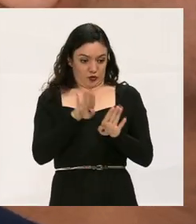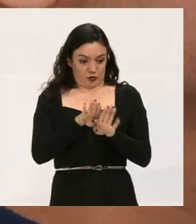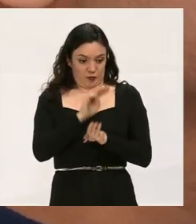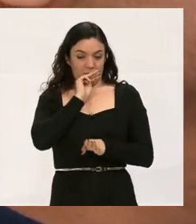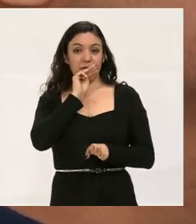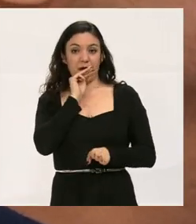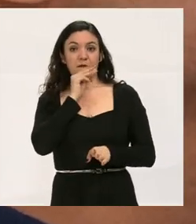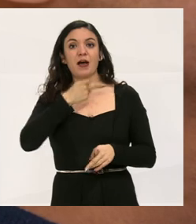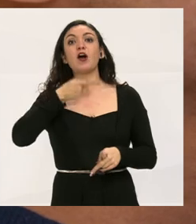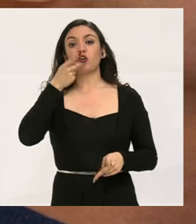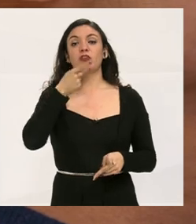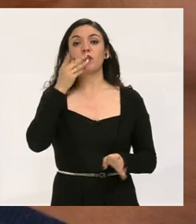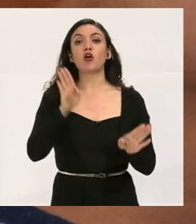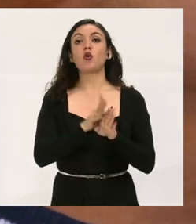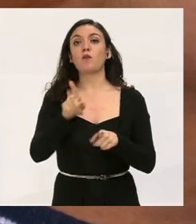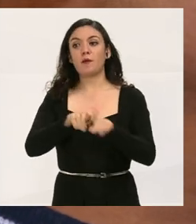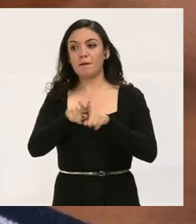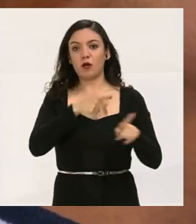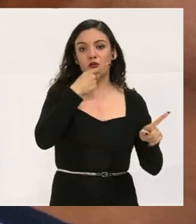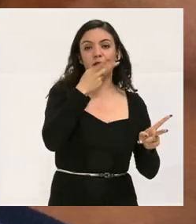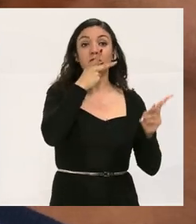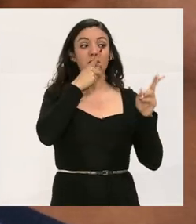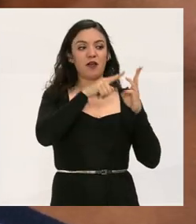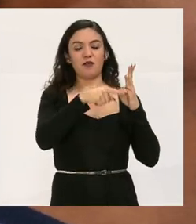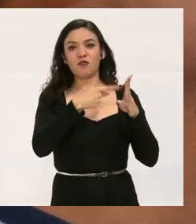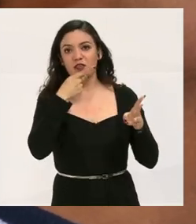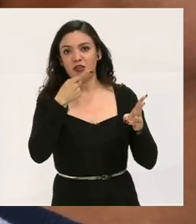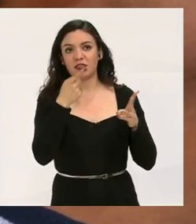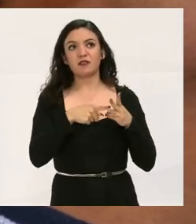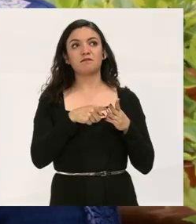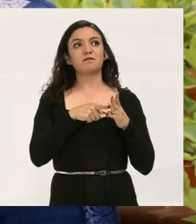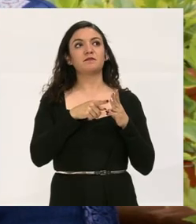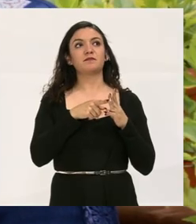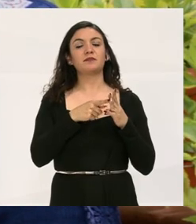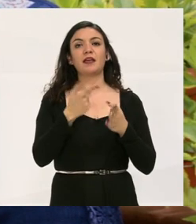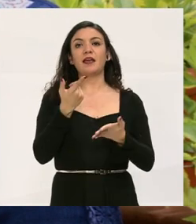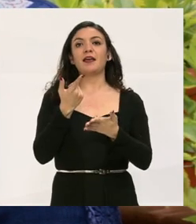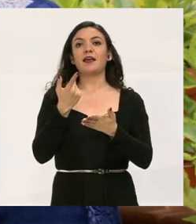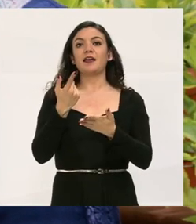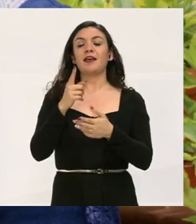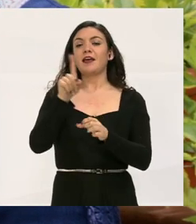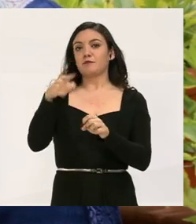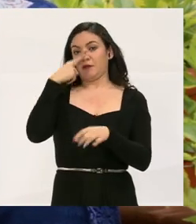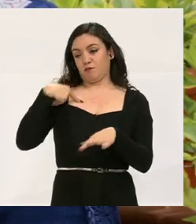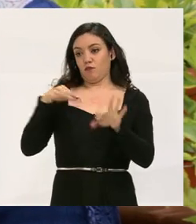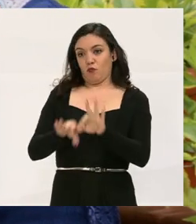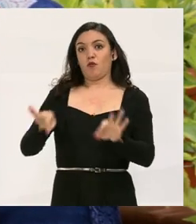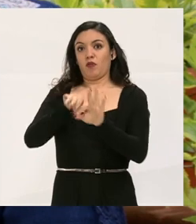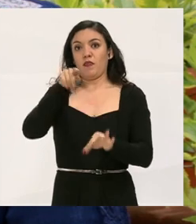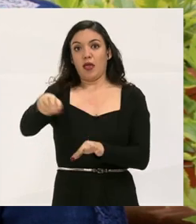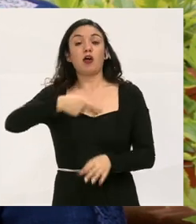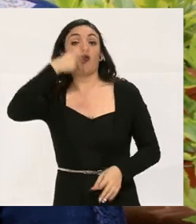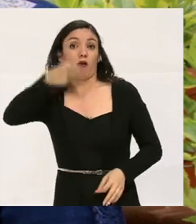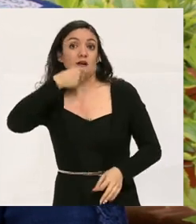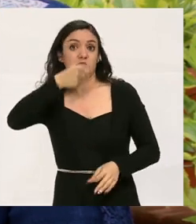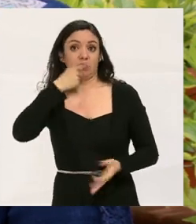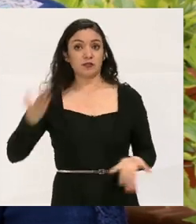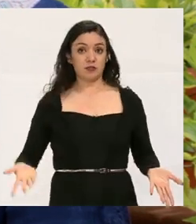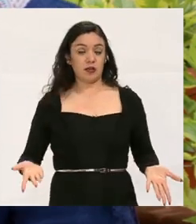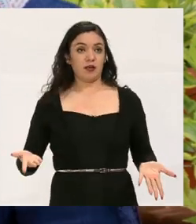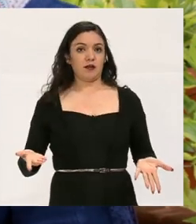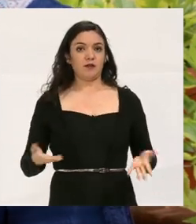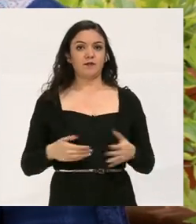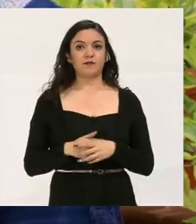yo, siendo mamá oyente, su hermano oyente, su papá oyente, para mí era, pues, muy importante que él